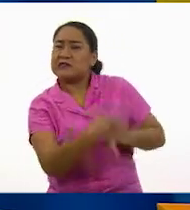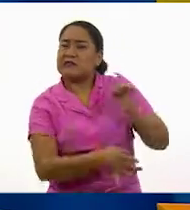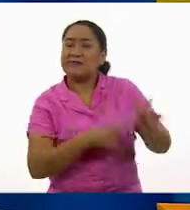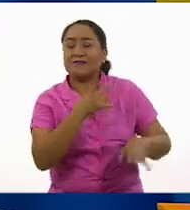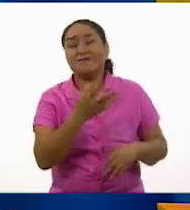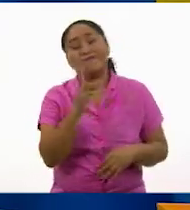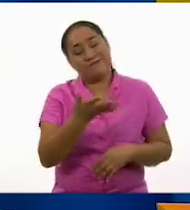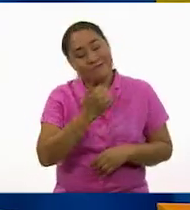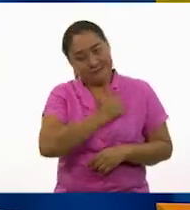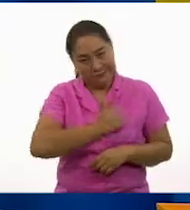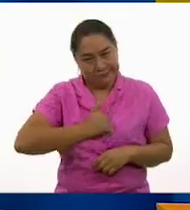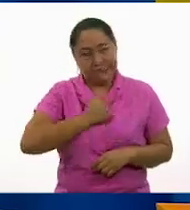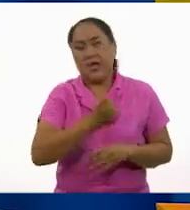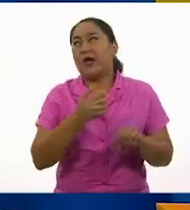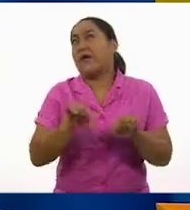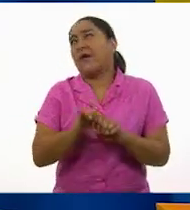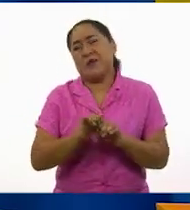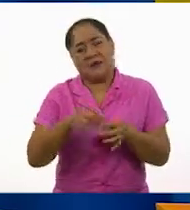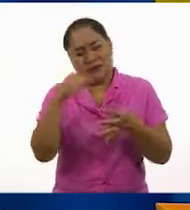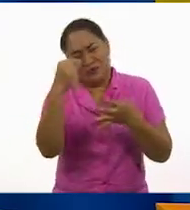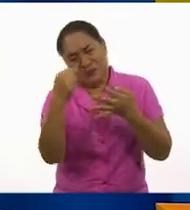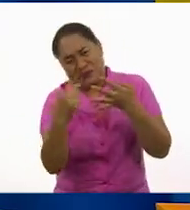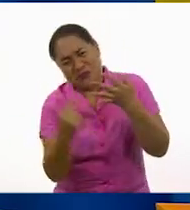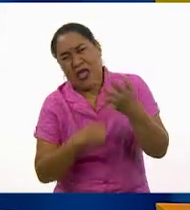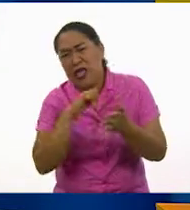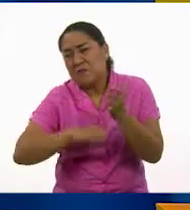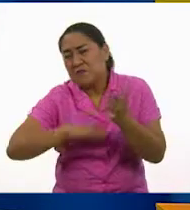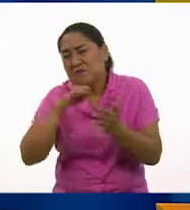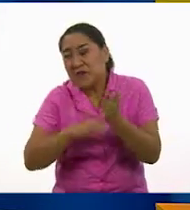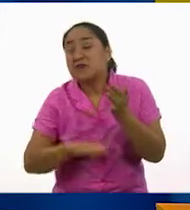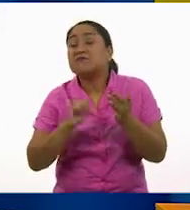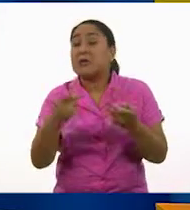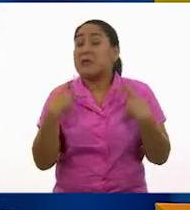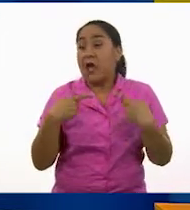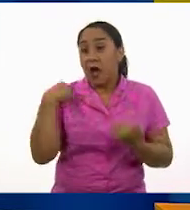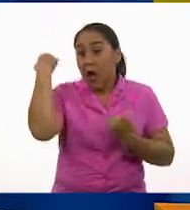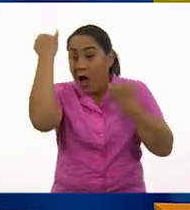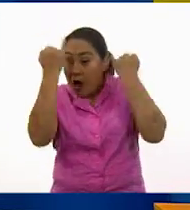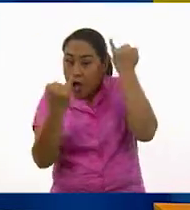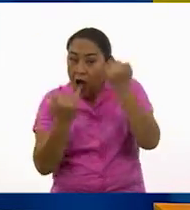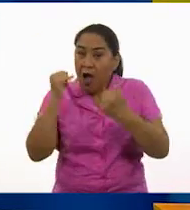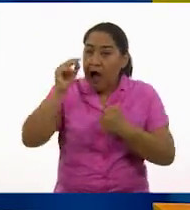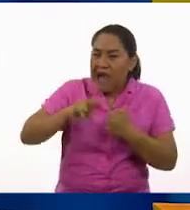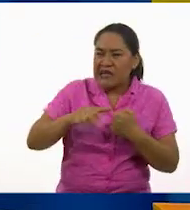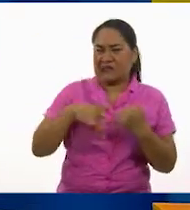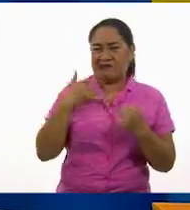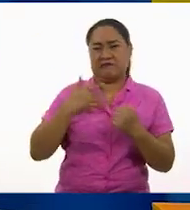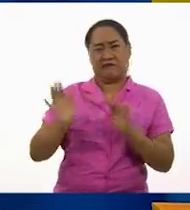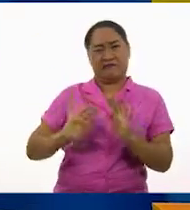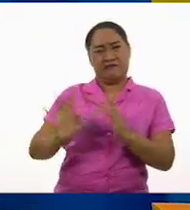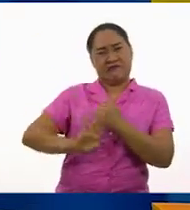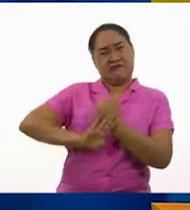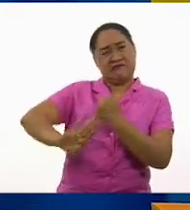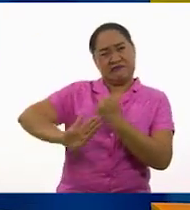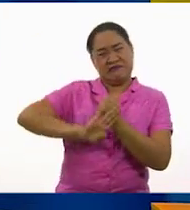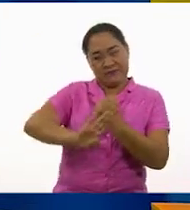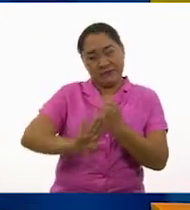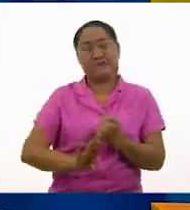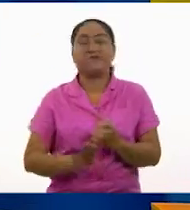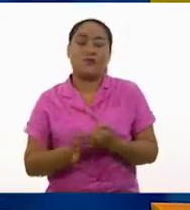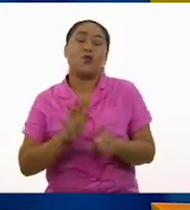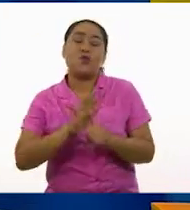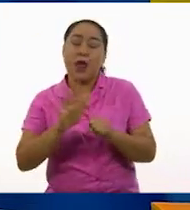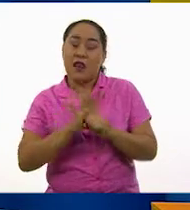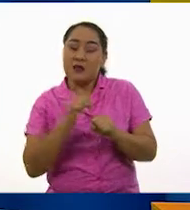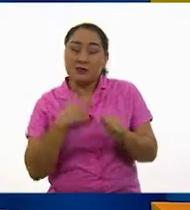Desafortunadamente, hay muchos ejemplos de cómo los prejuicios afectan la forma de pensar y actuar. Influyen en el trato